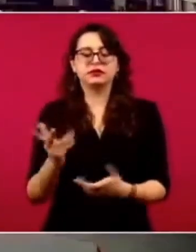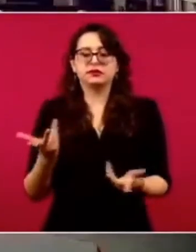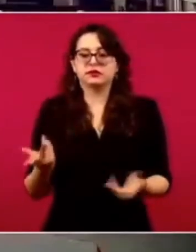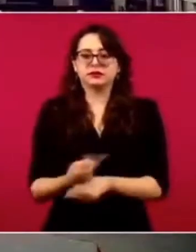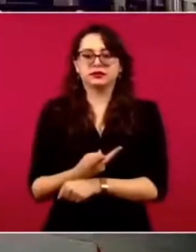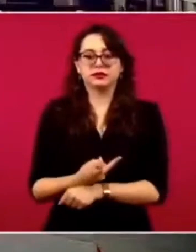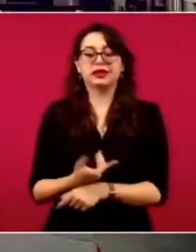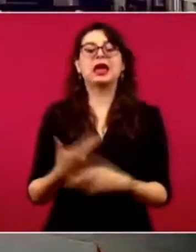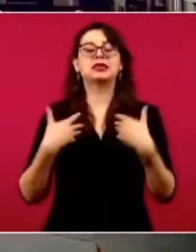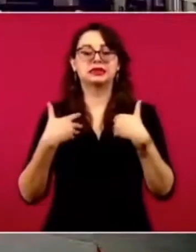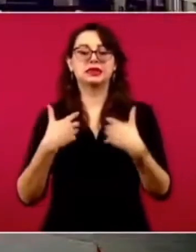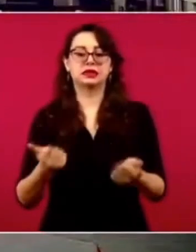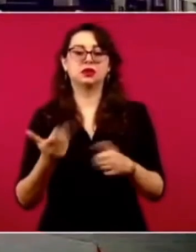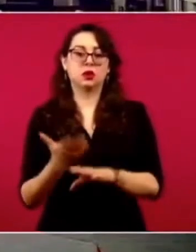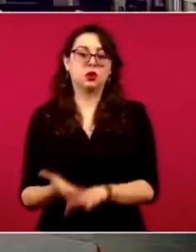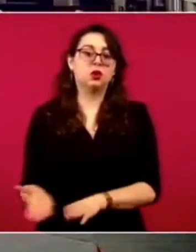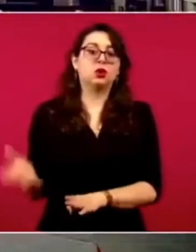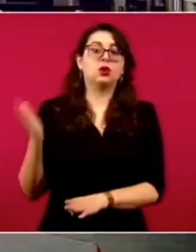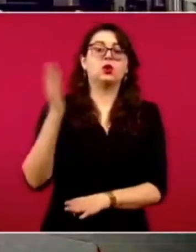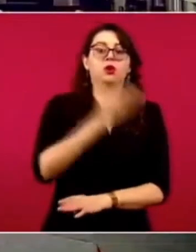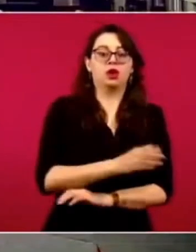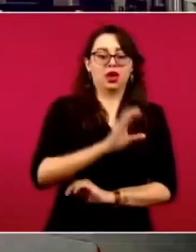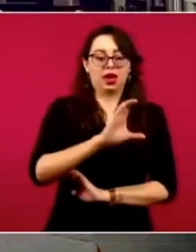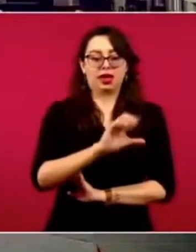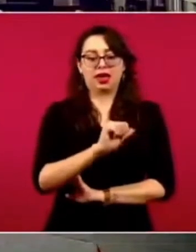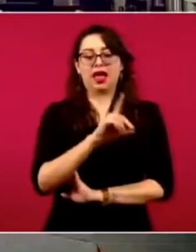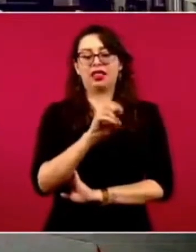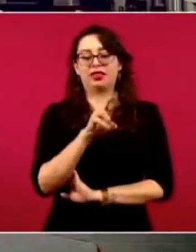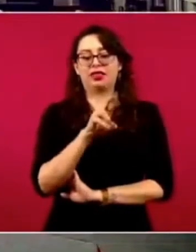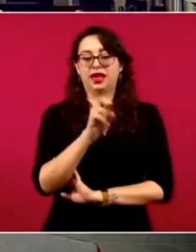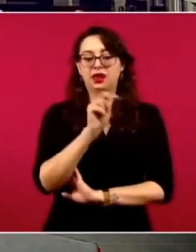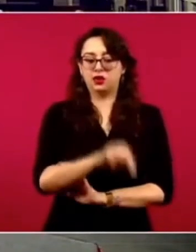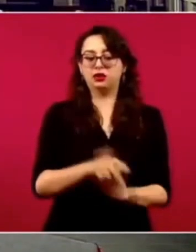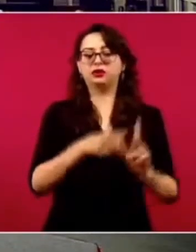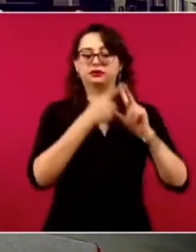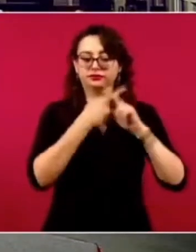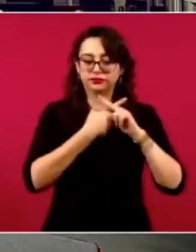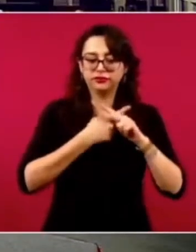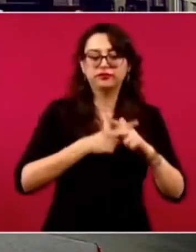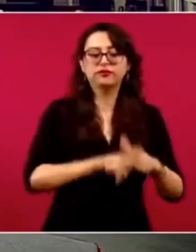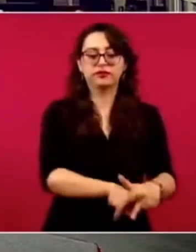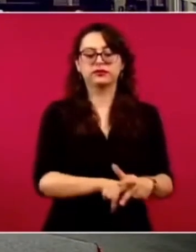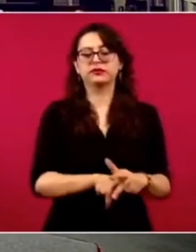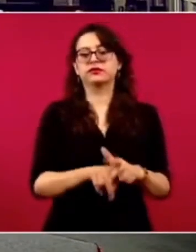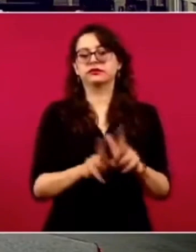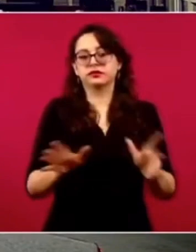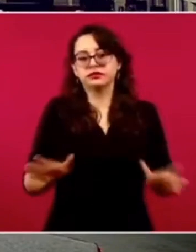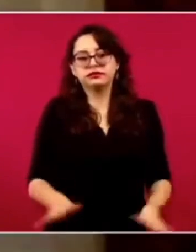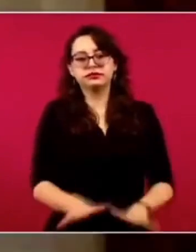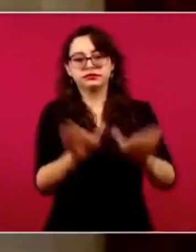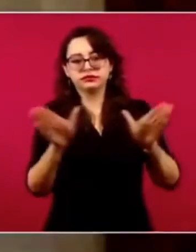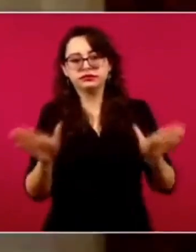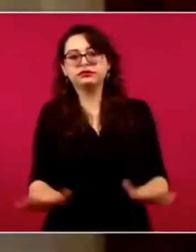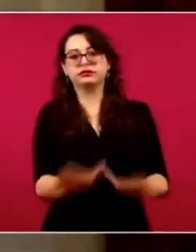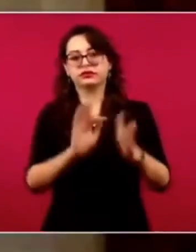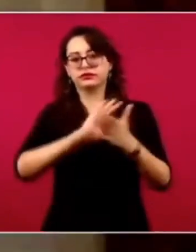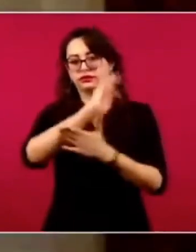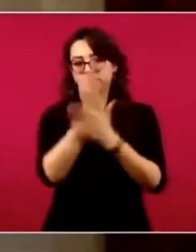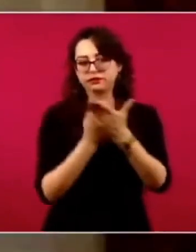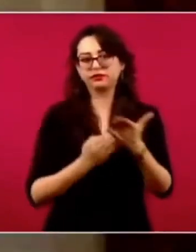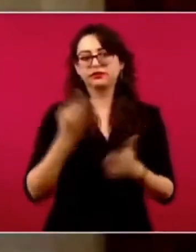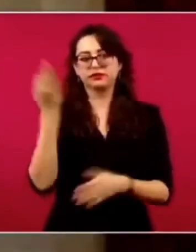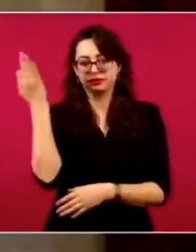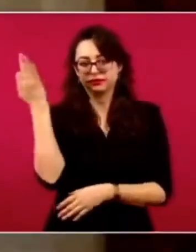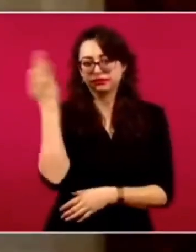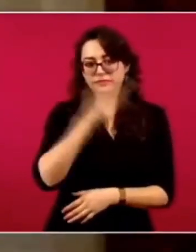sobre todo ahí es cuando empiezan estas factureras a tener mayor presencia en las